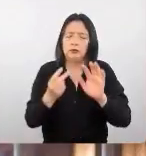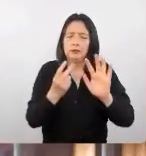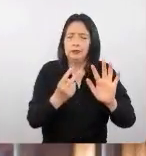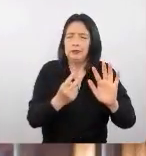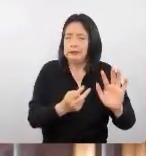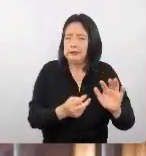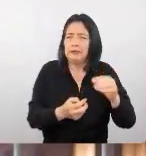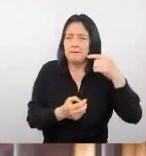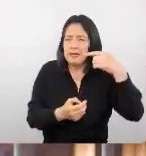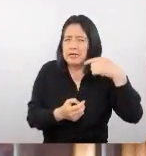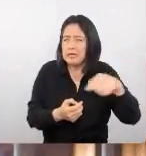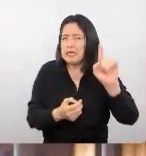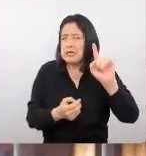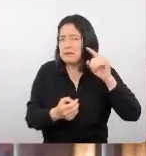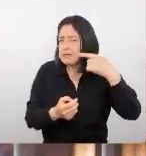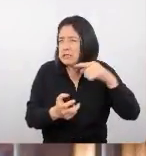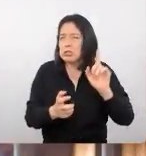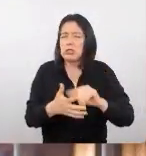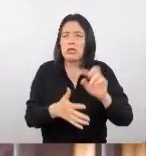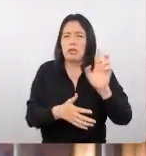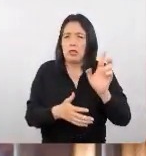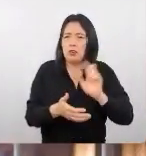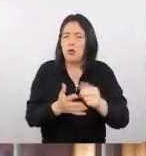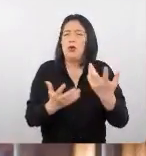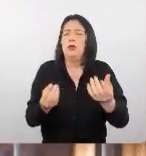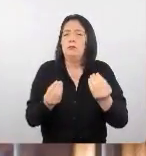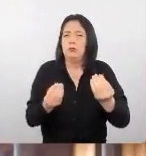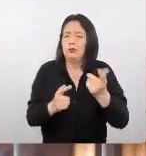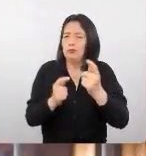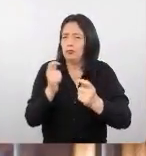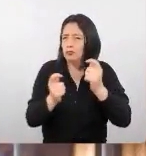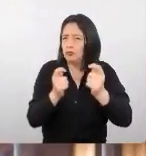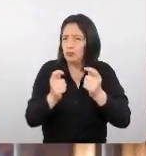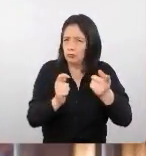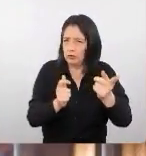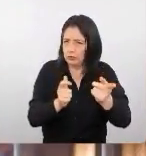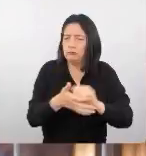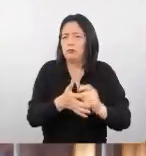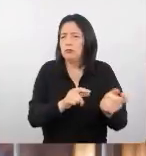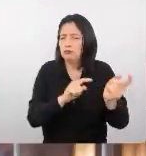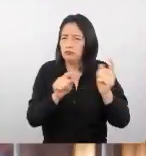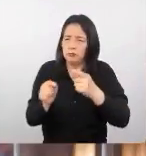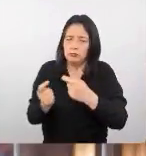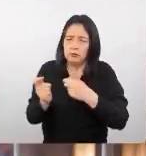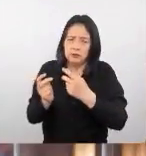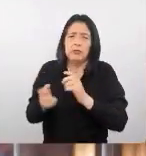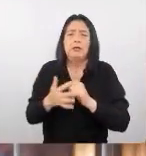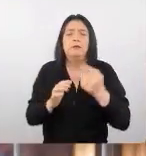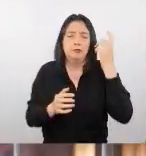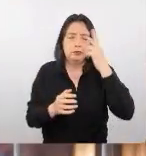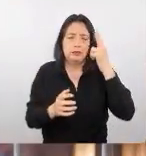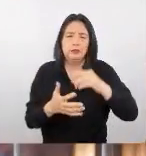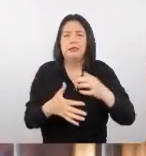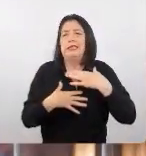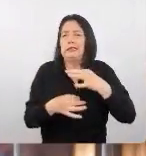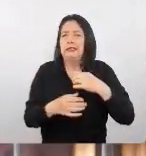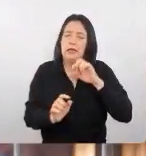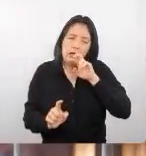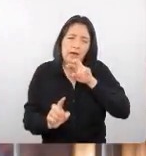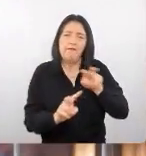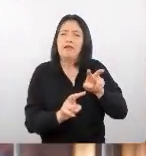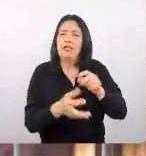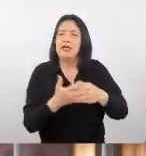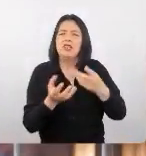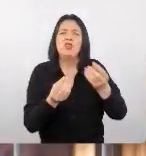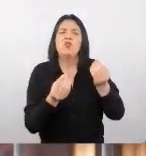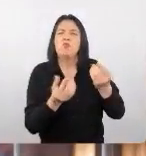millones de dólares en ingresos generados por turismo. Es por eso que es muy interesante comenzar a mirar este mercado